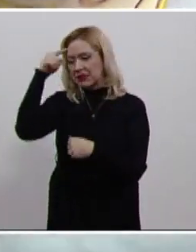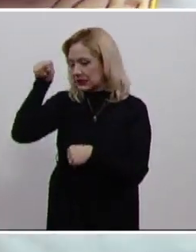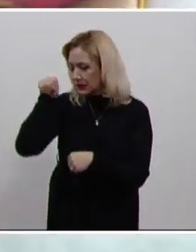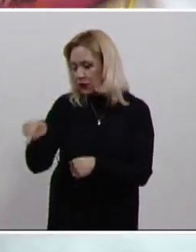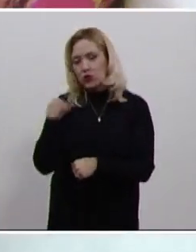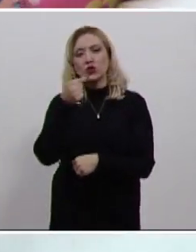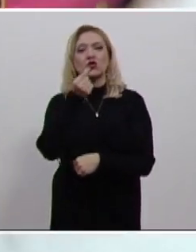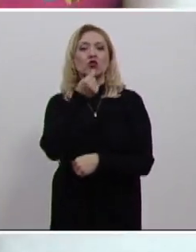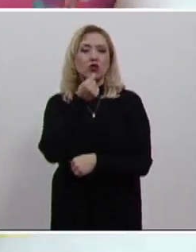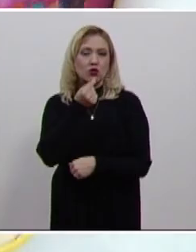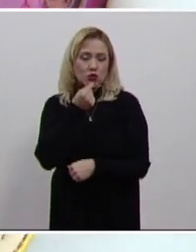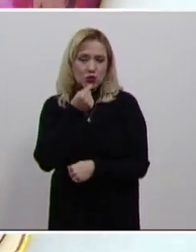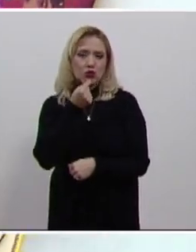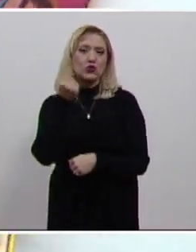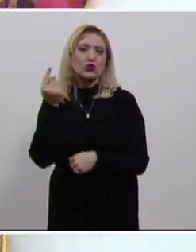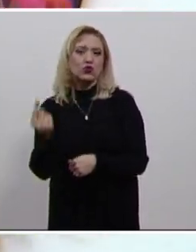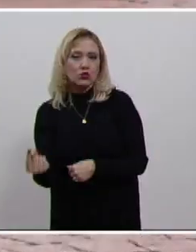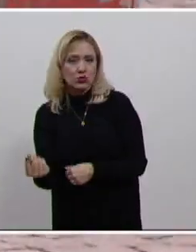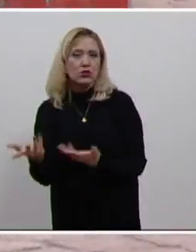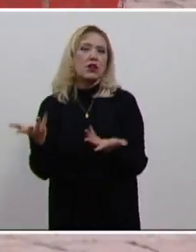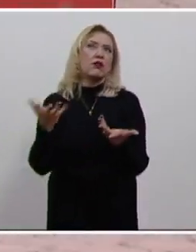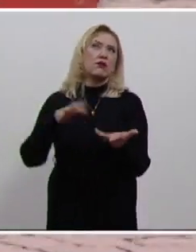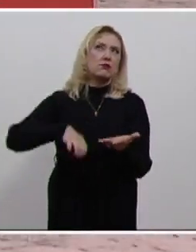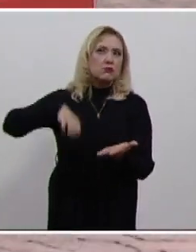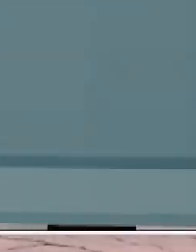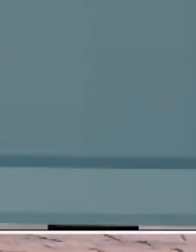sujetos imposibilitados.